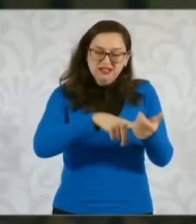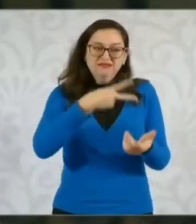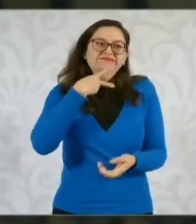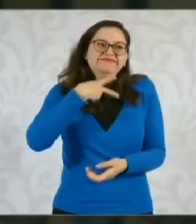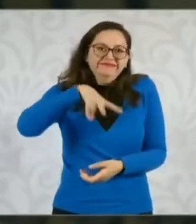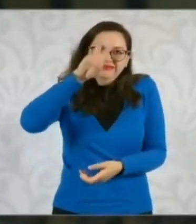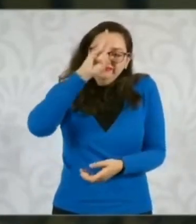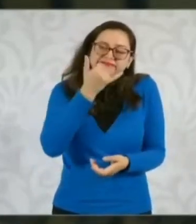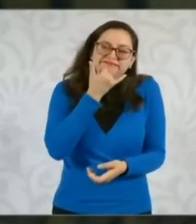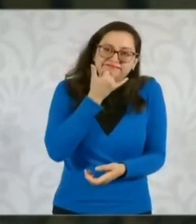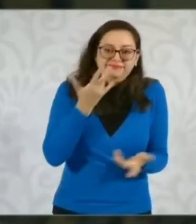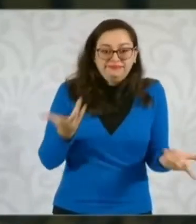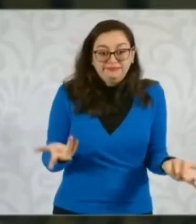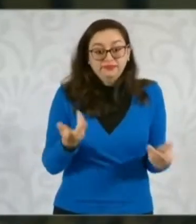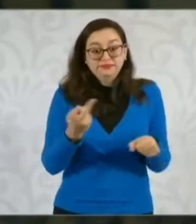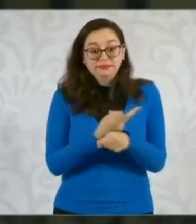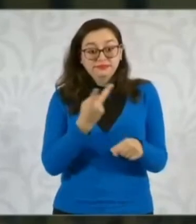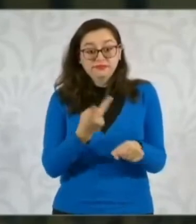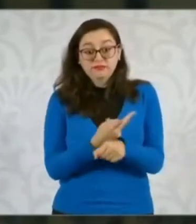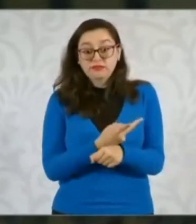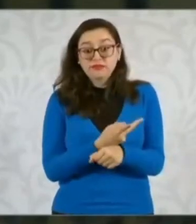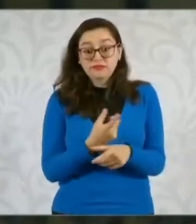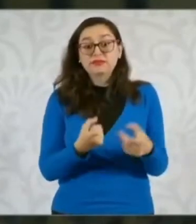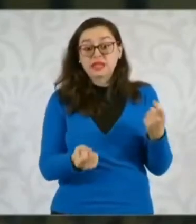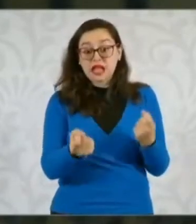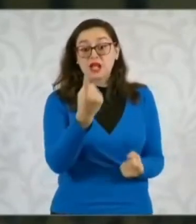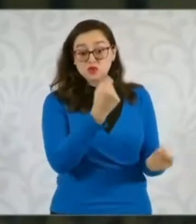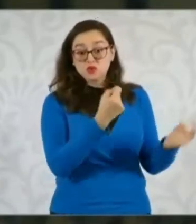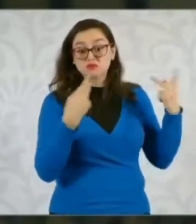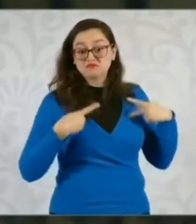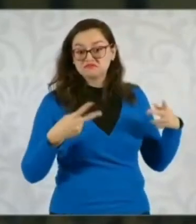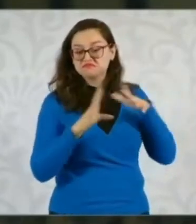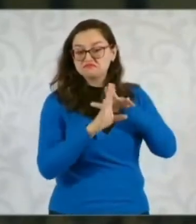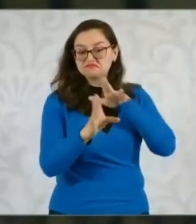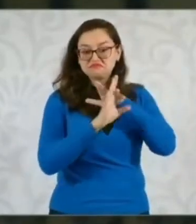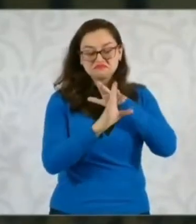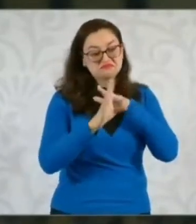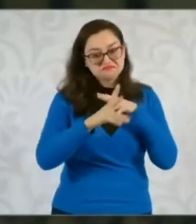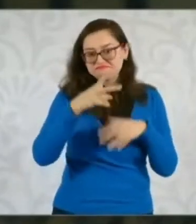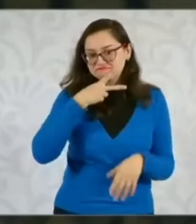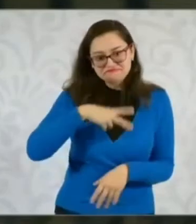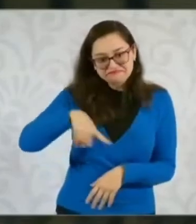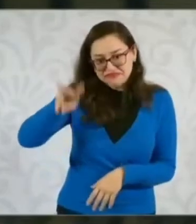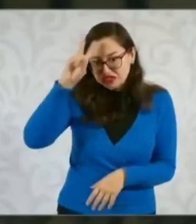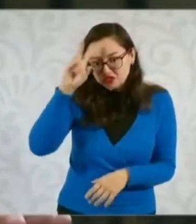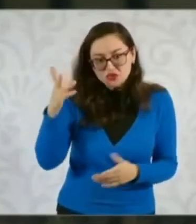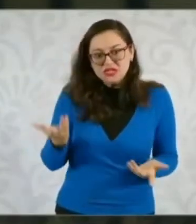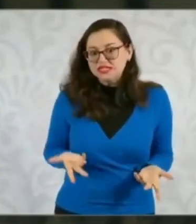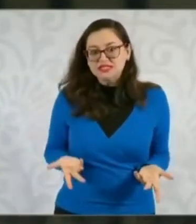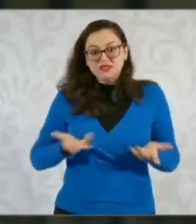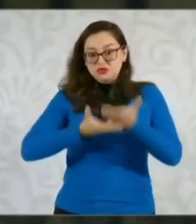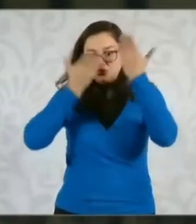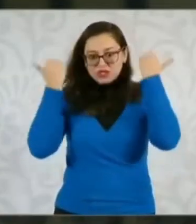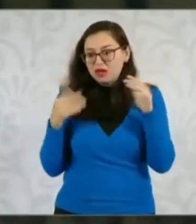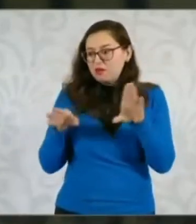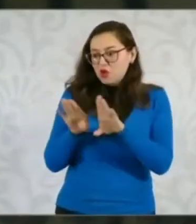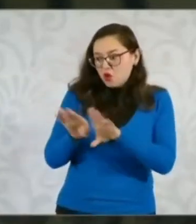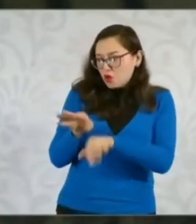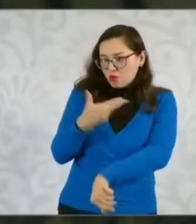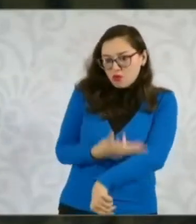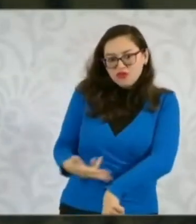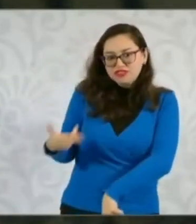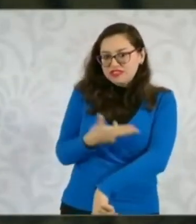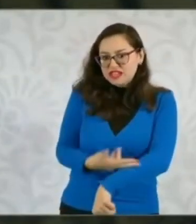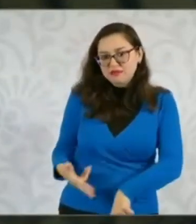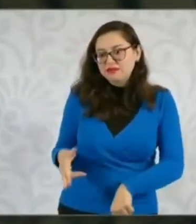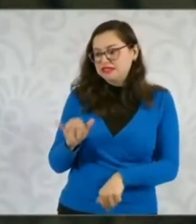porque muchos hermanos migrantes ignoran cómo hacer sus trámites para el acta de nacimiento, para la credencial elector, para